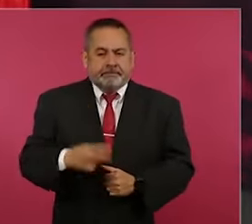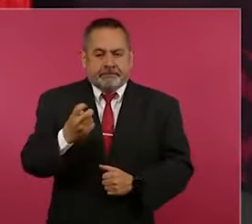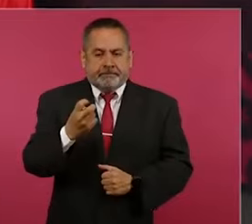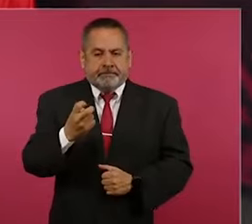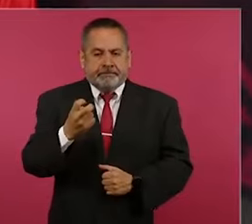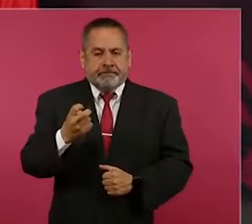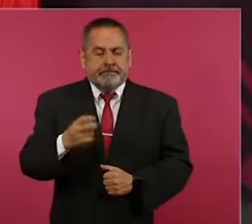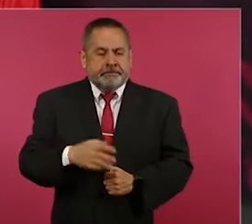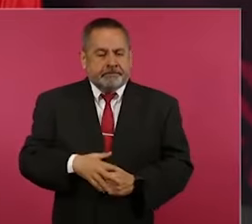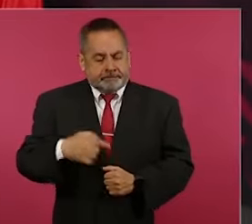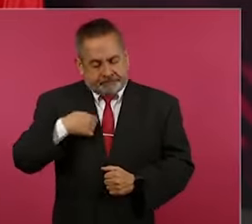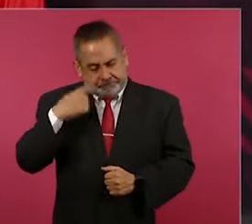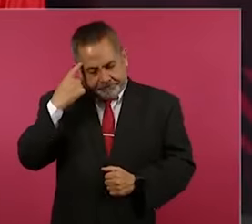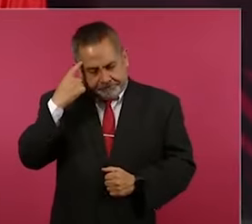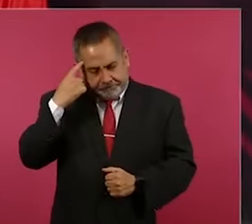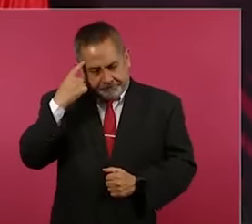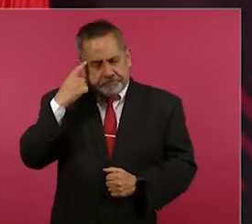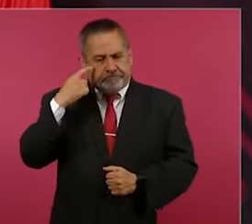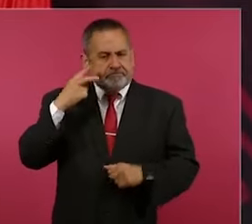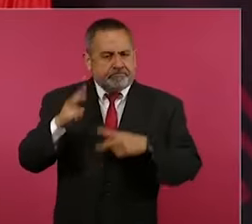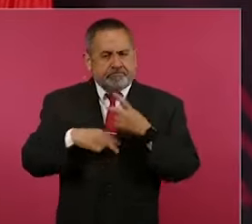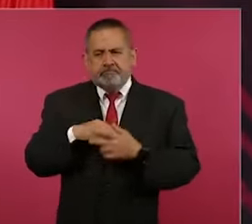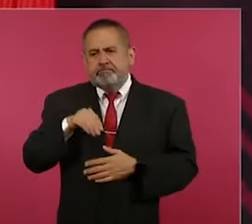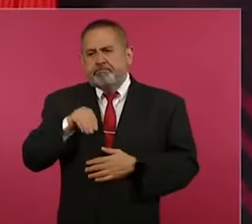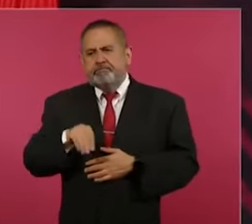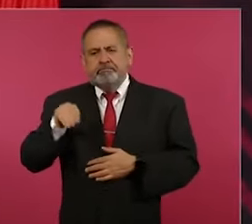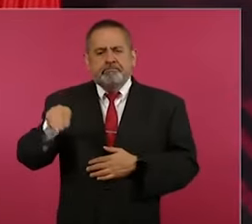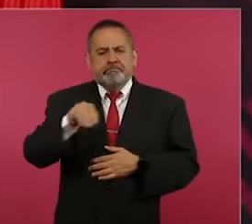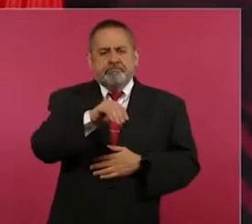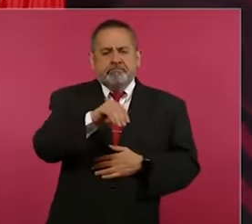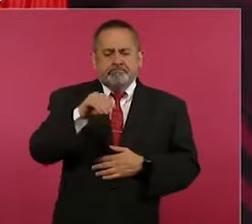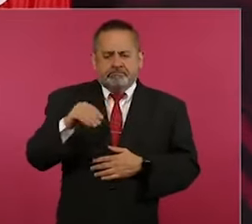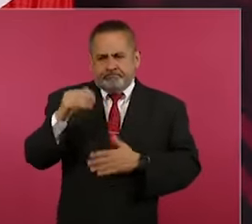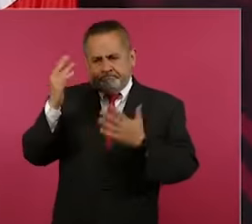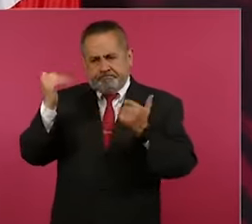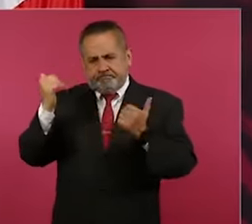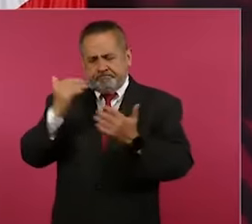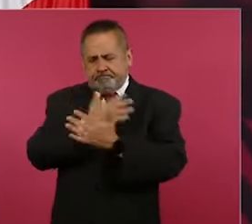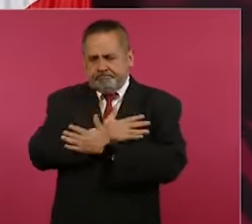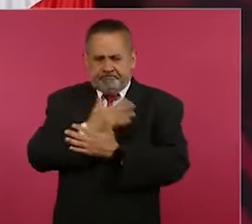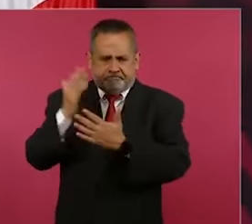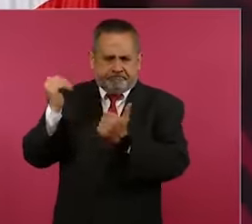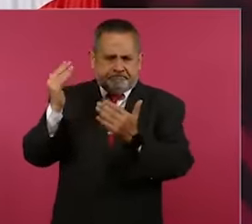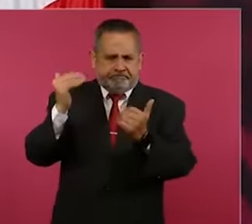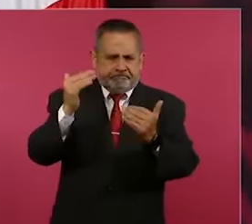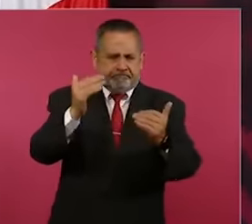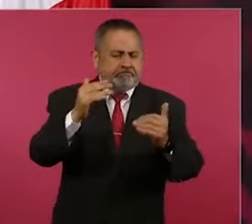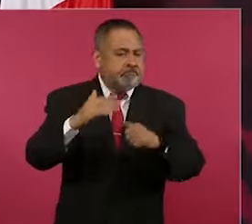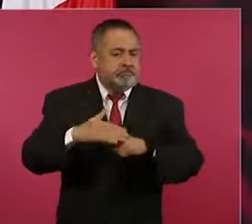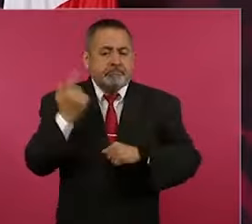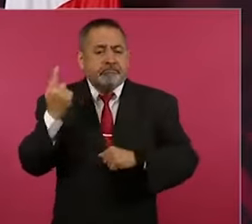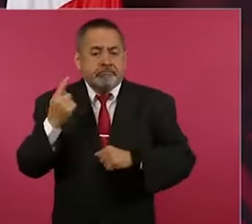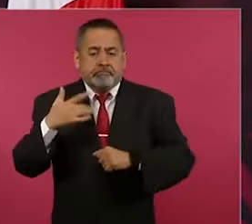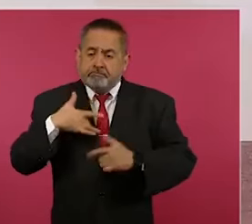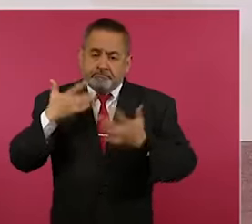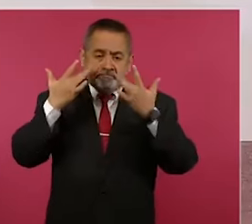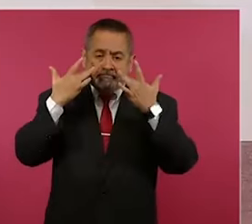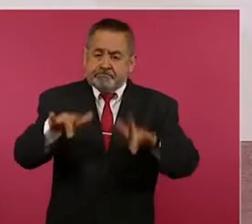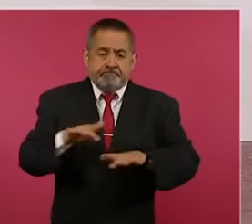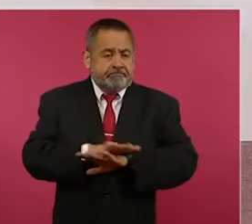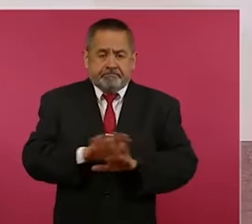sí me voy a ir a despedir, porque yo ya me retiro, me jubilo